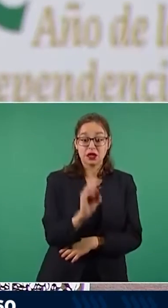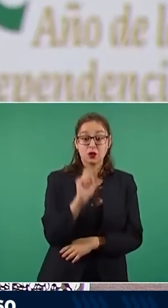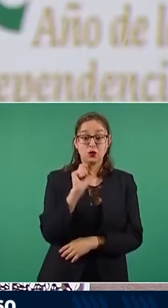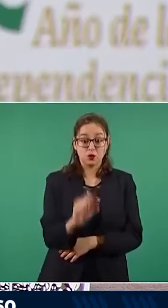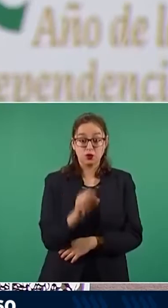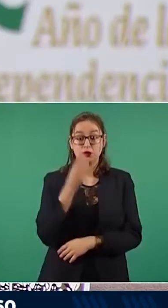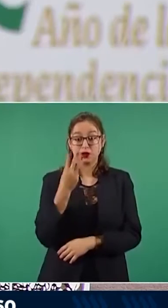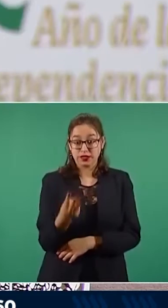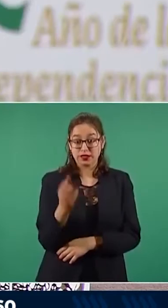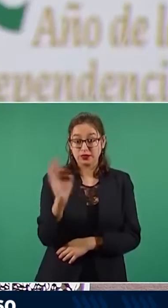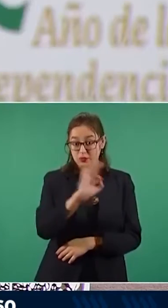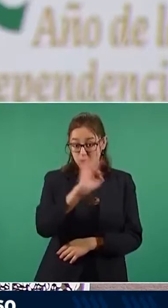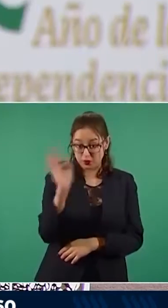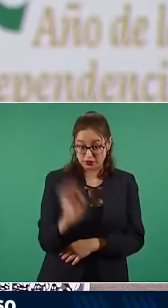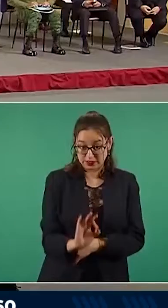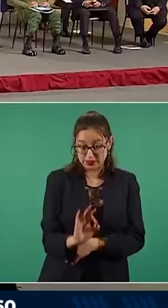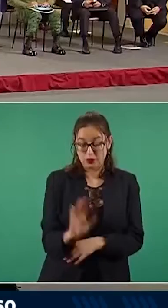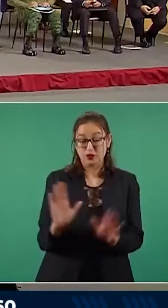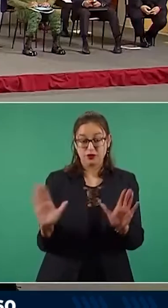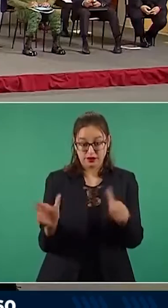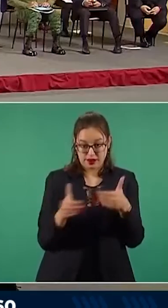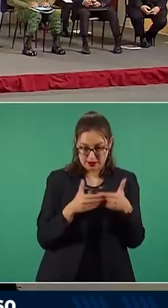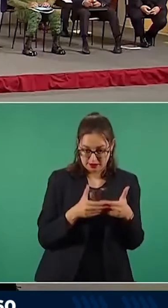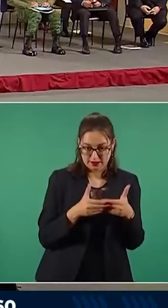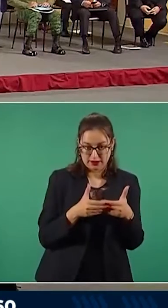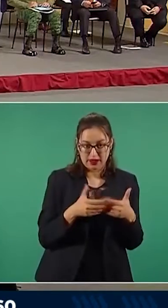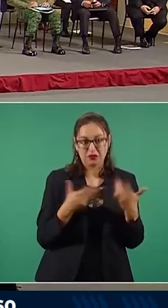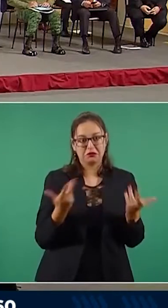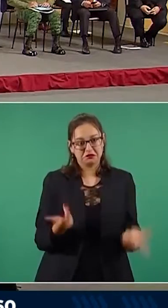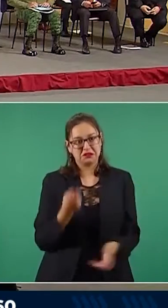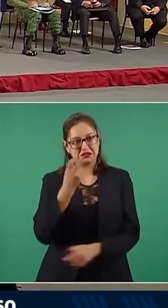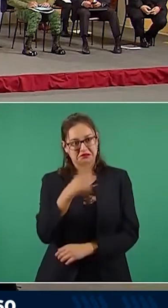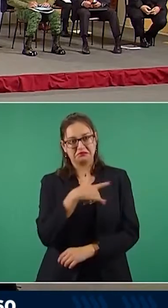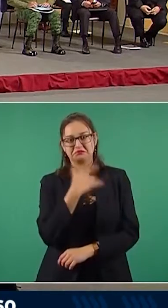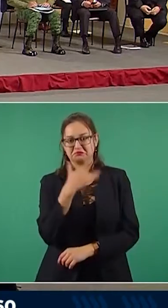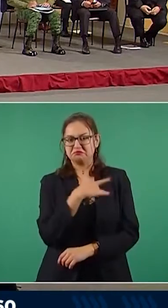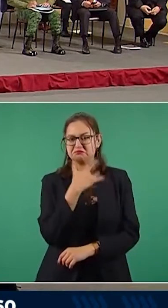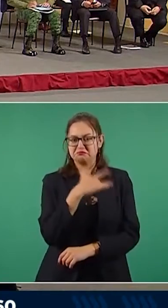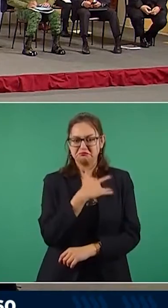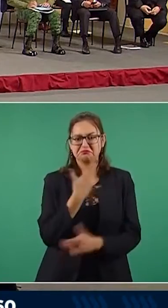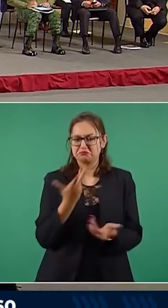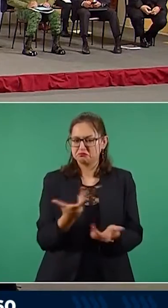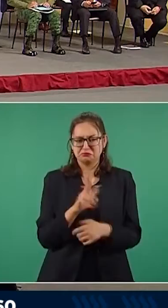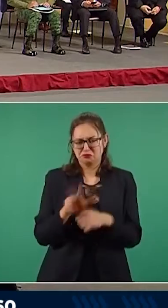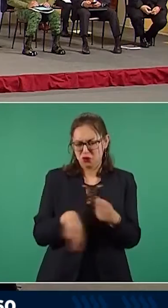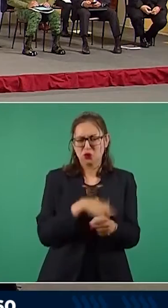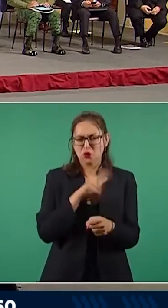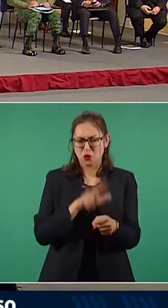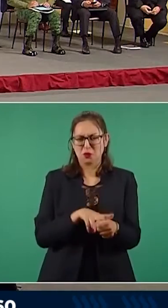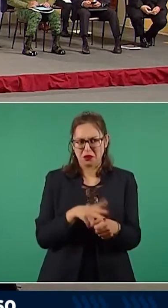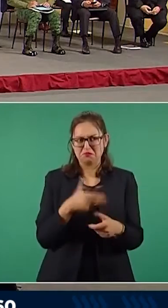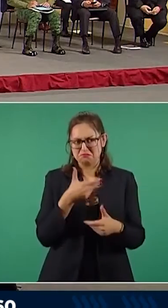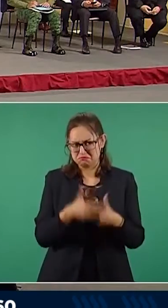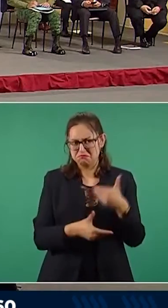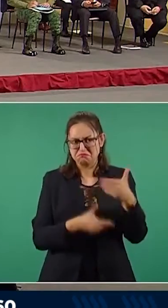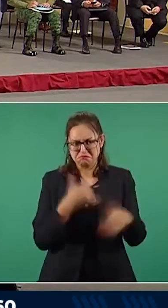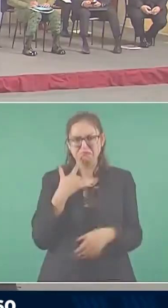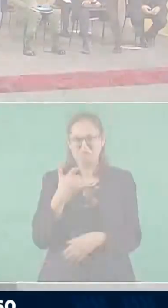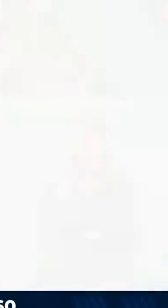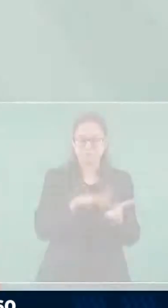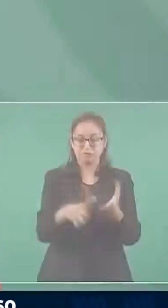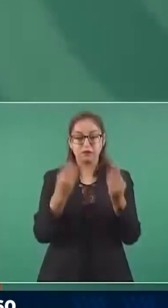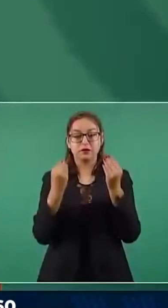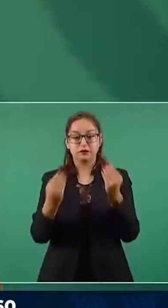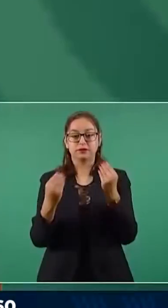de lo que se ha cerrado. Y eso también nos da un buen indicio de que todo lo que se está haciendo en ese esfuerzo está bien.